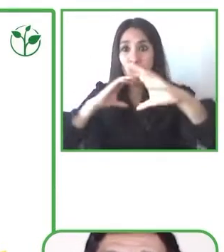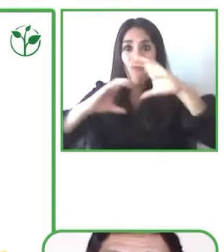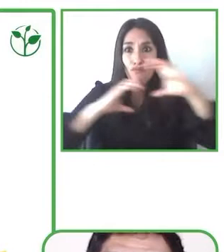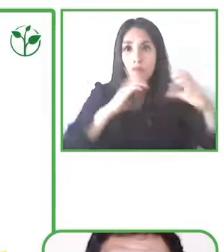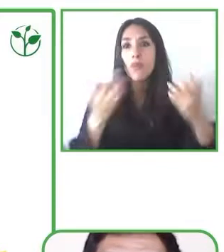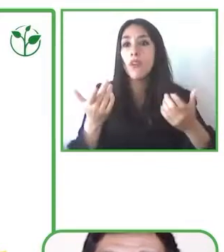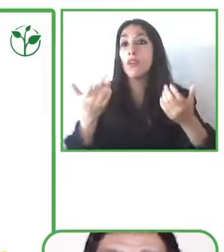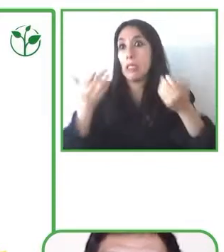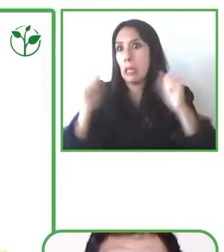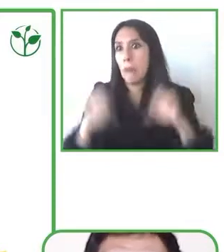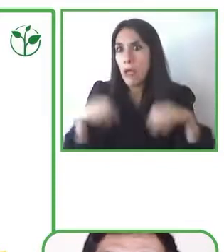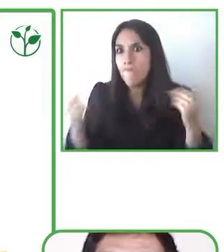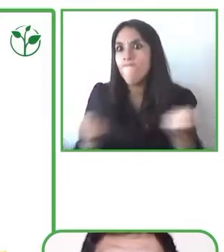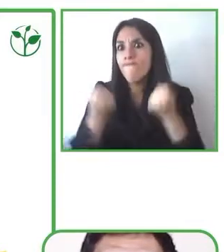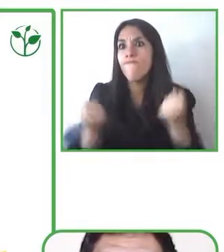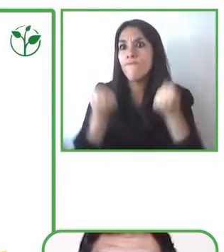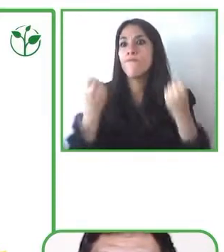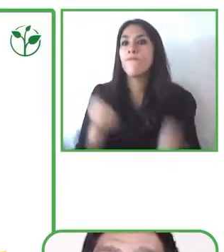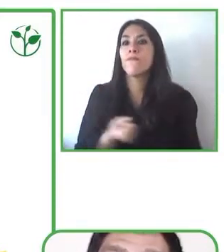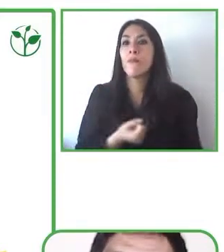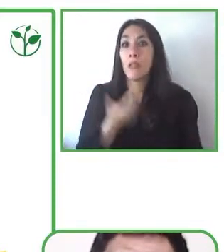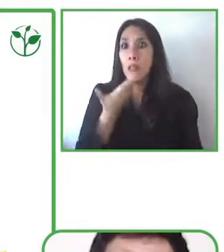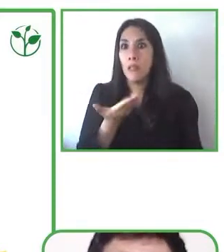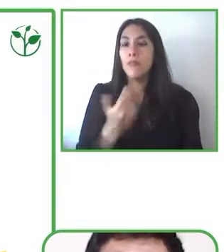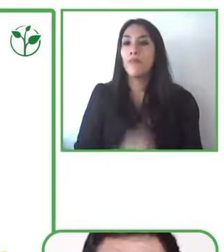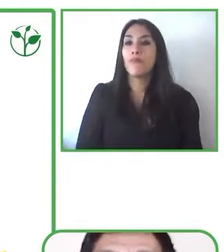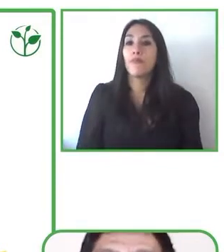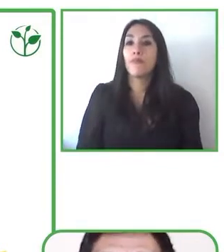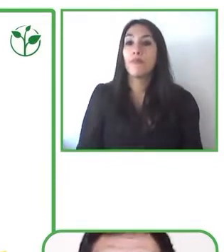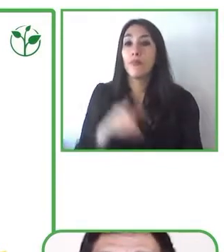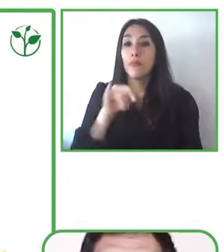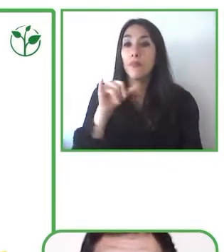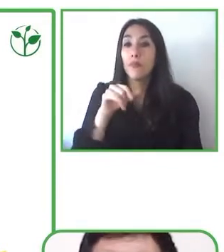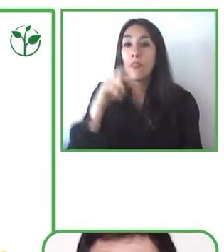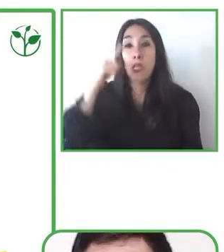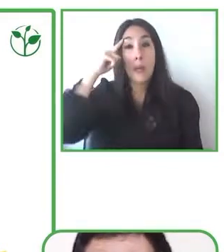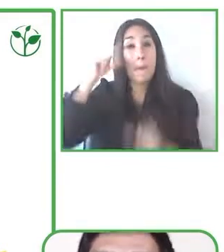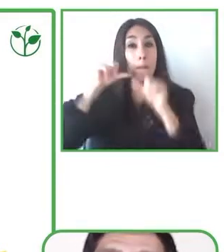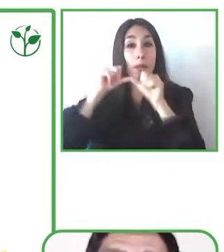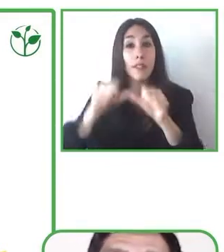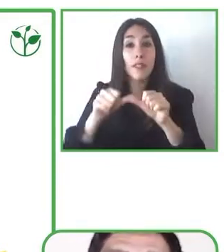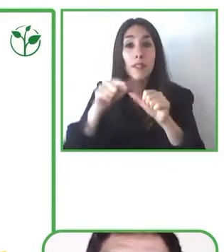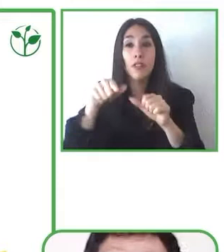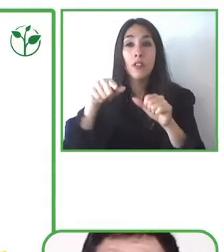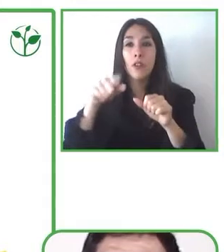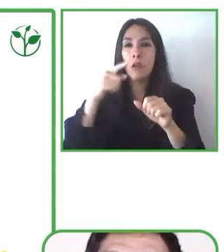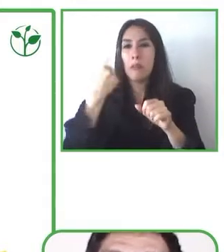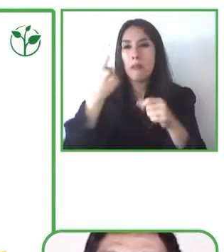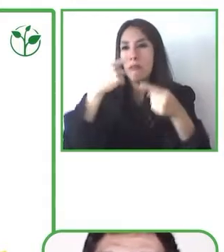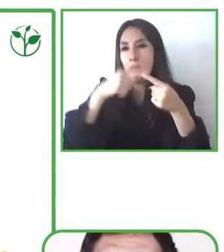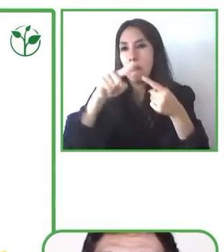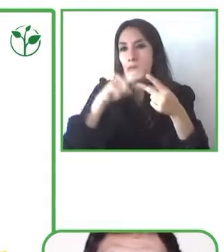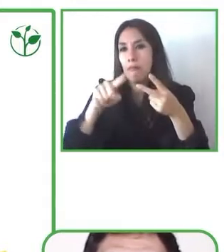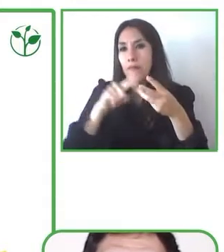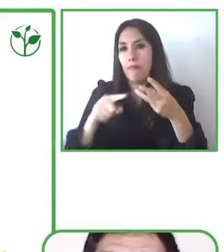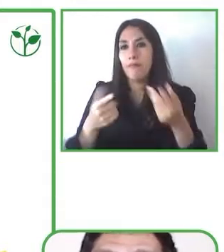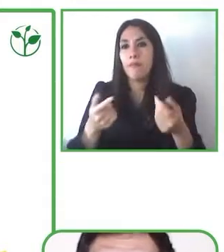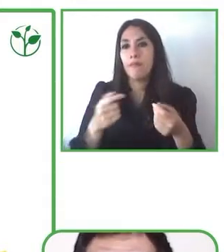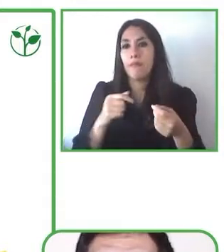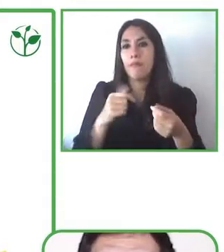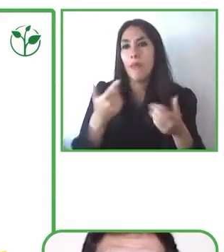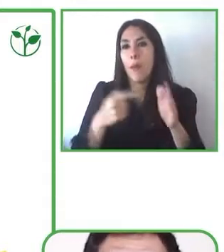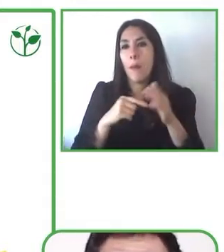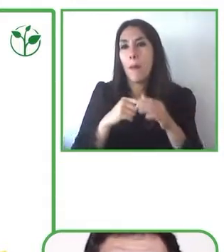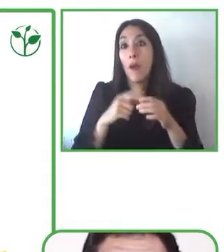Finalmente, recordarles que estas aplicaciones son gratuitas, están funcionales para sistemas